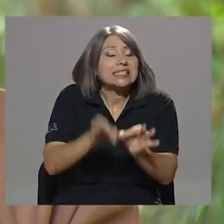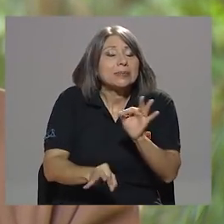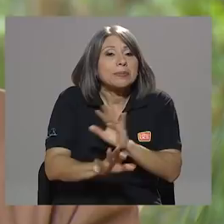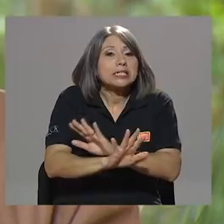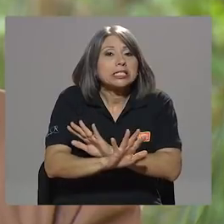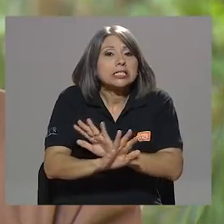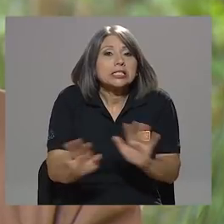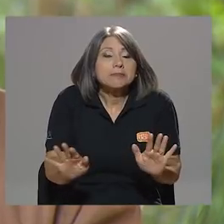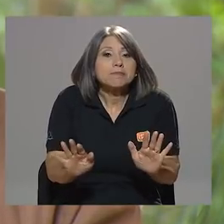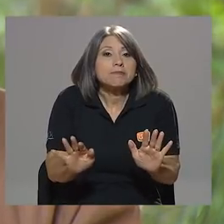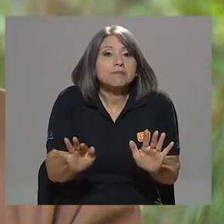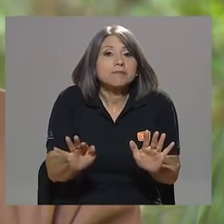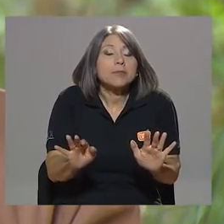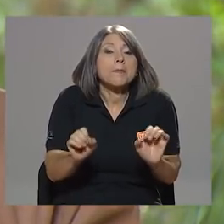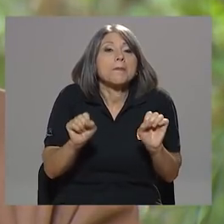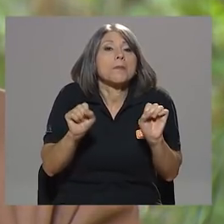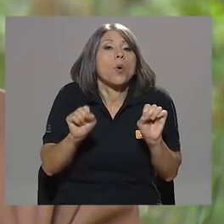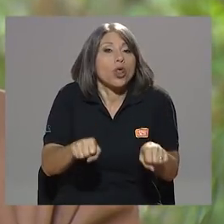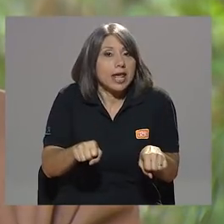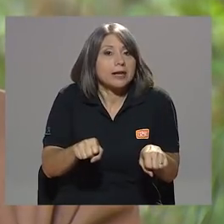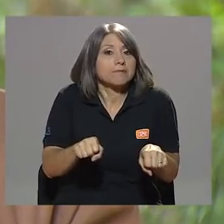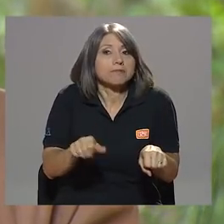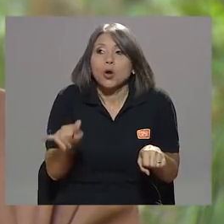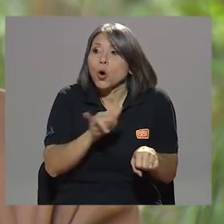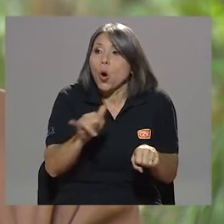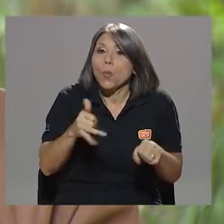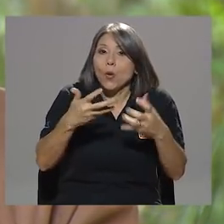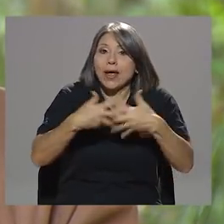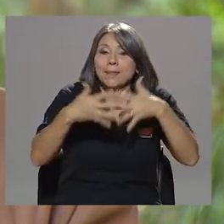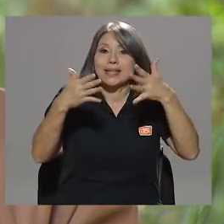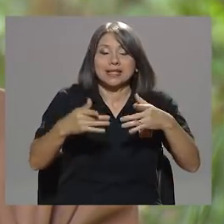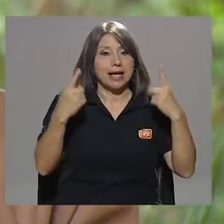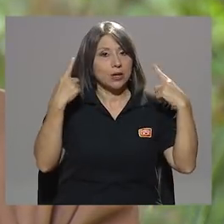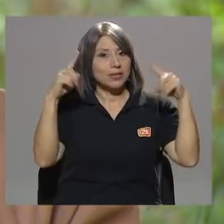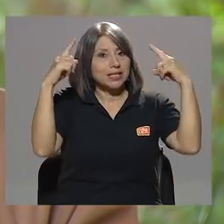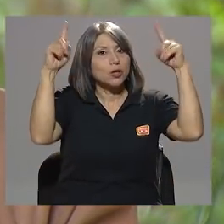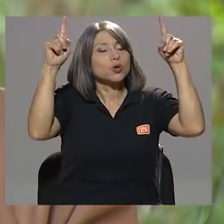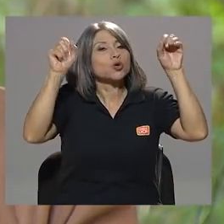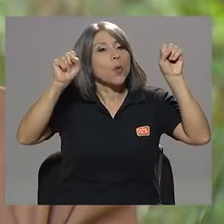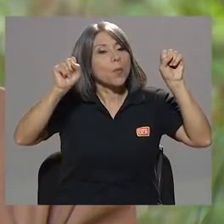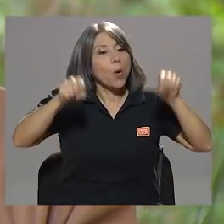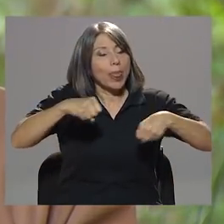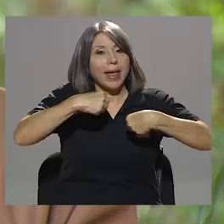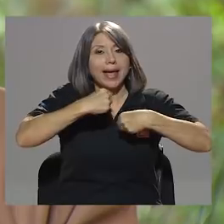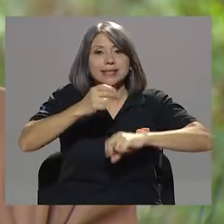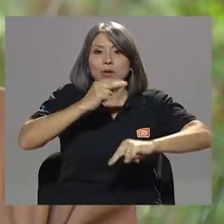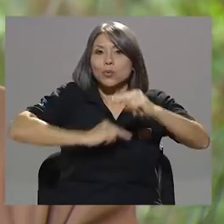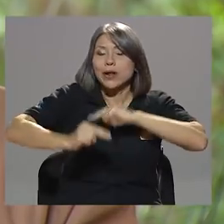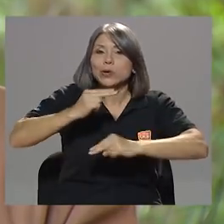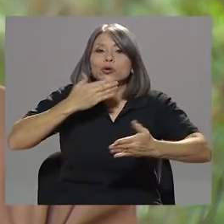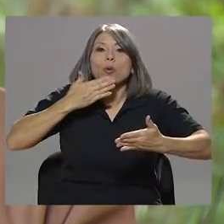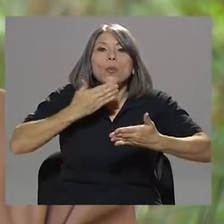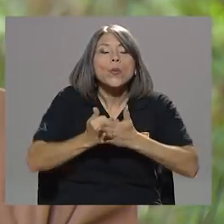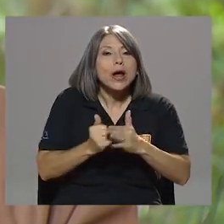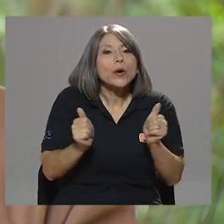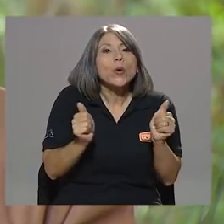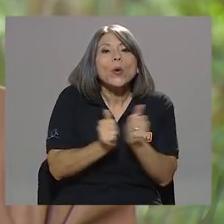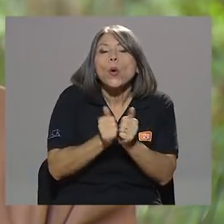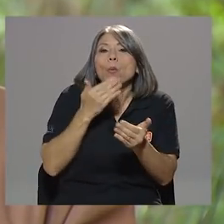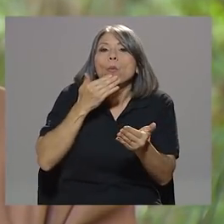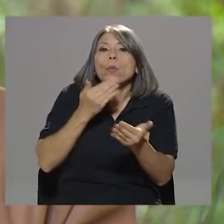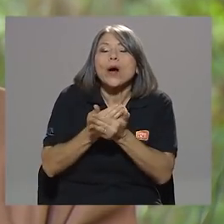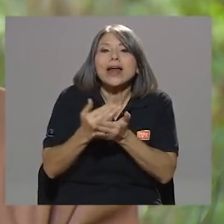sencillamente en poder sacar como un empresario exitoso un negocio bueno, con buena